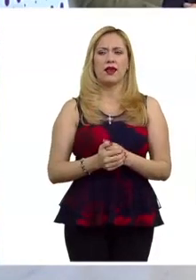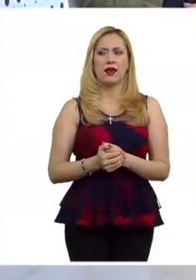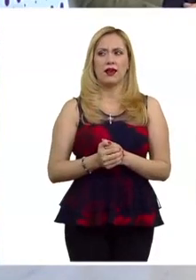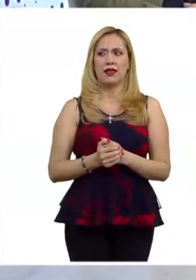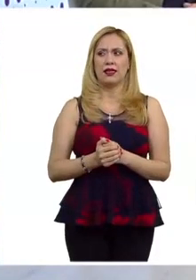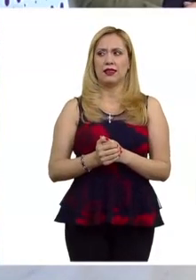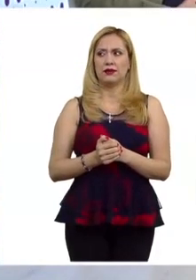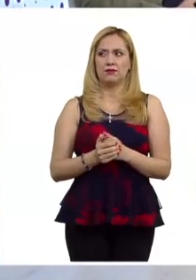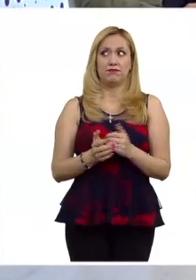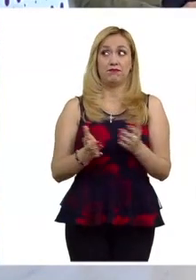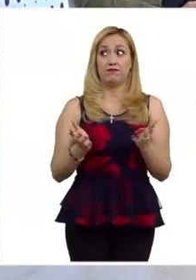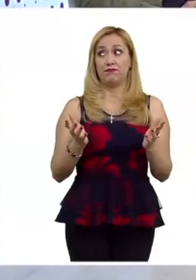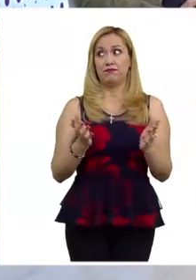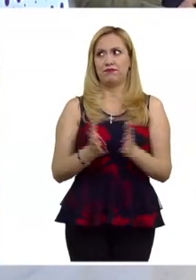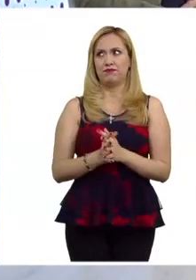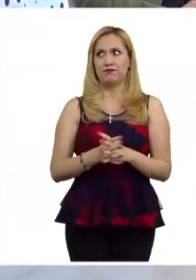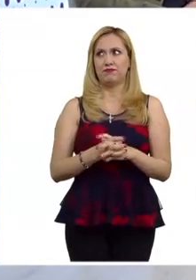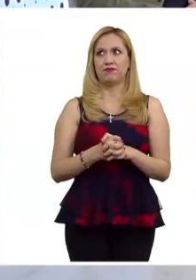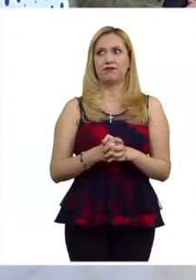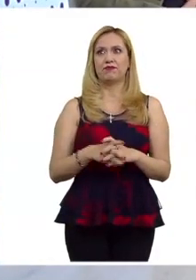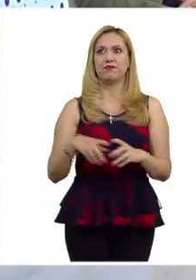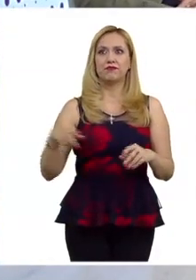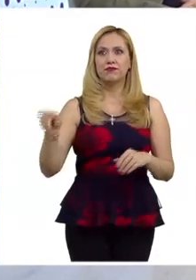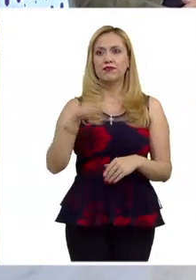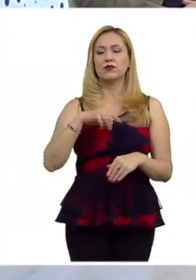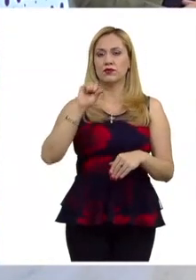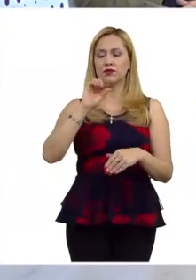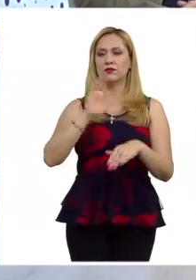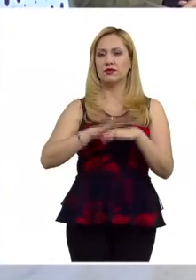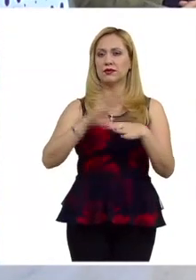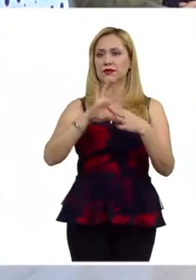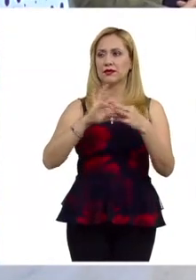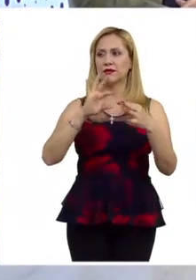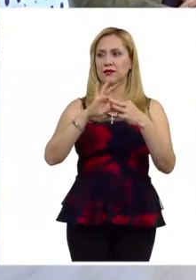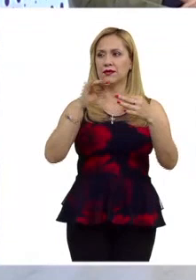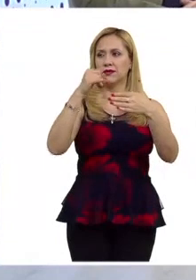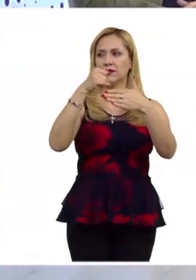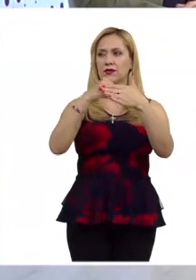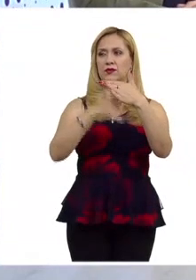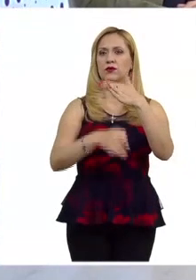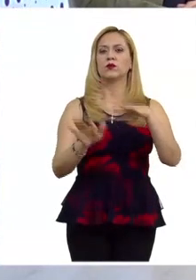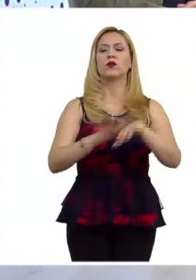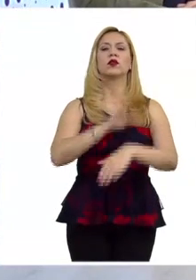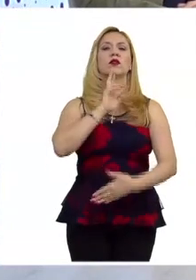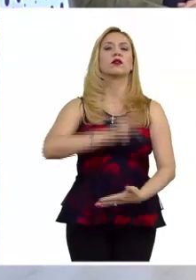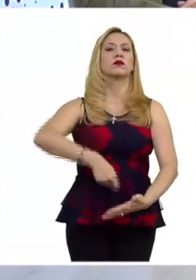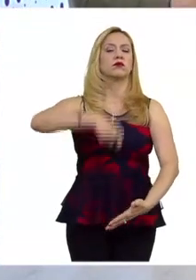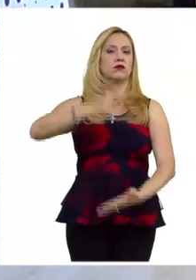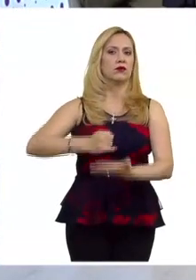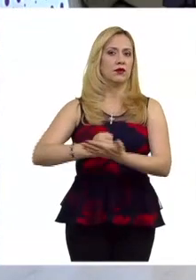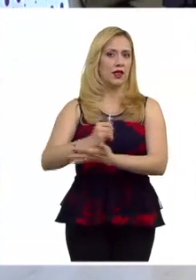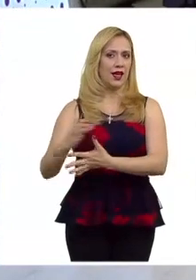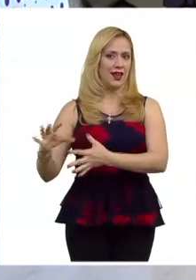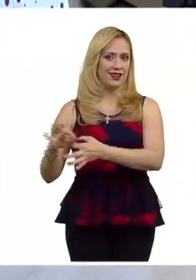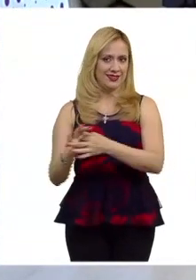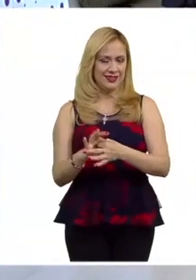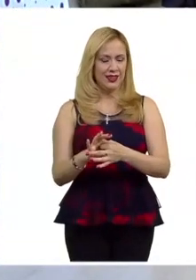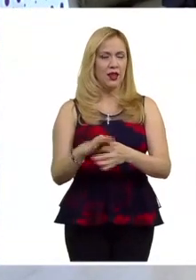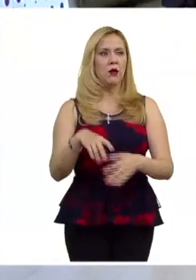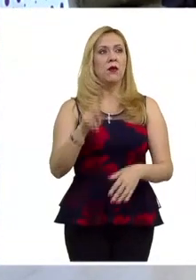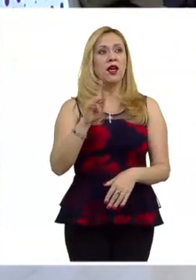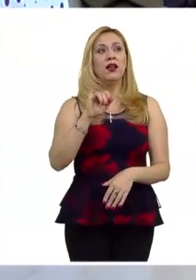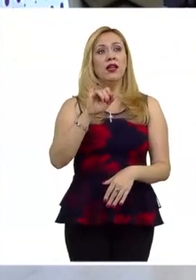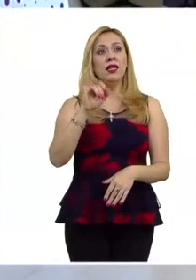en eso vamos a abundar más adelante a propósito de la sentencia. Pero sí es un concepto muy